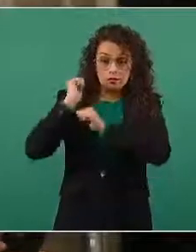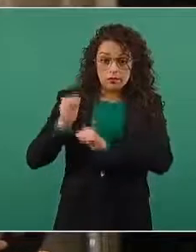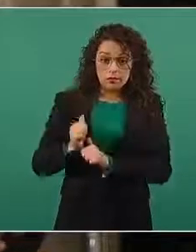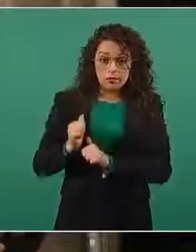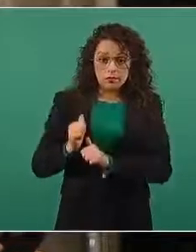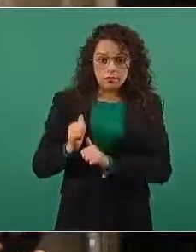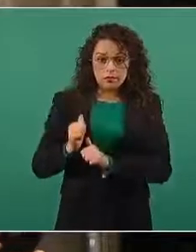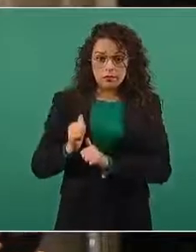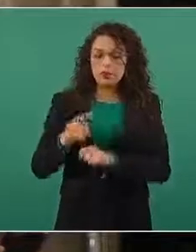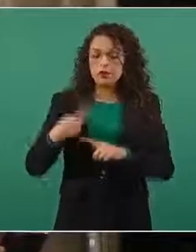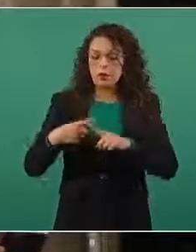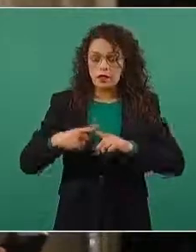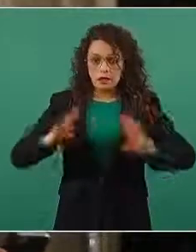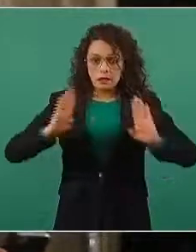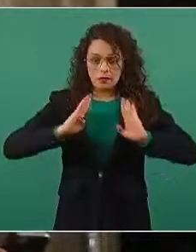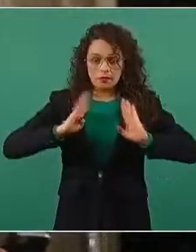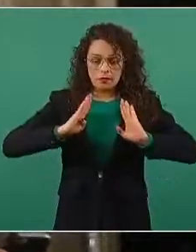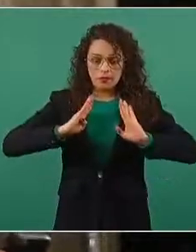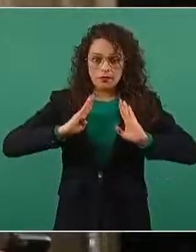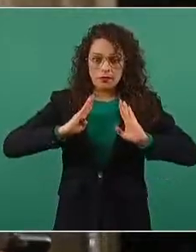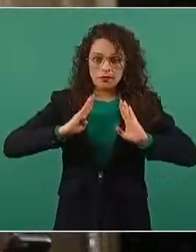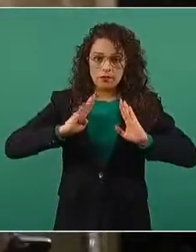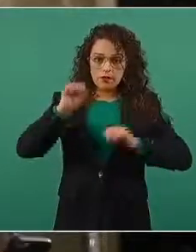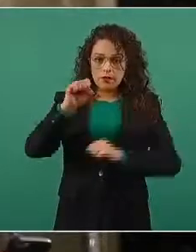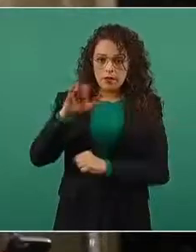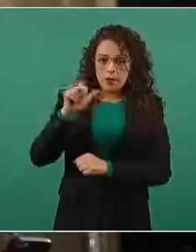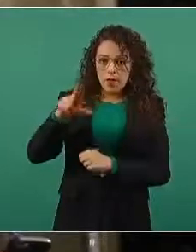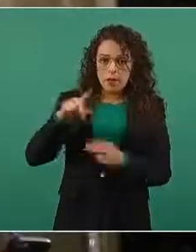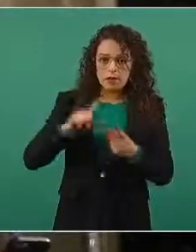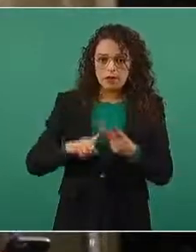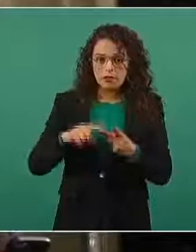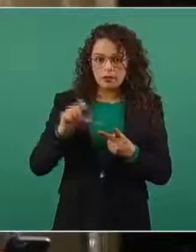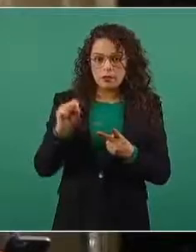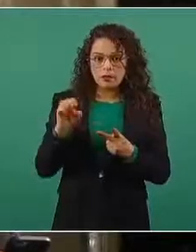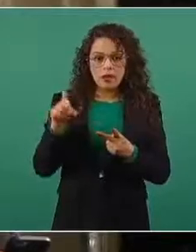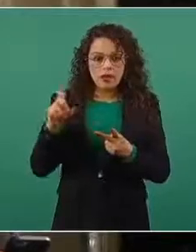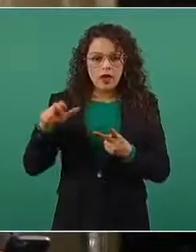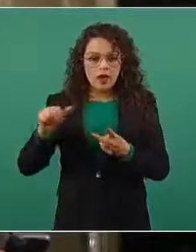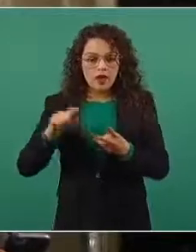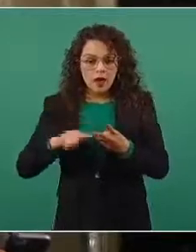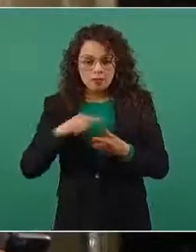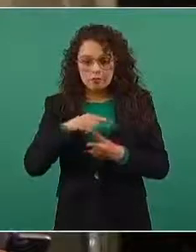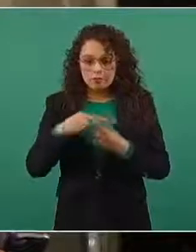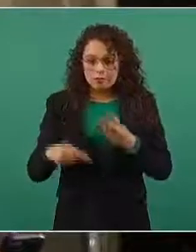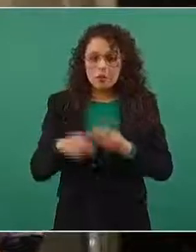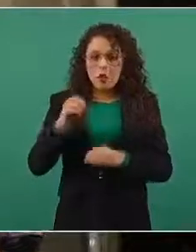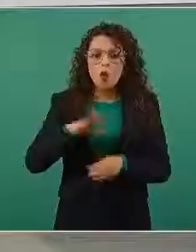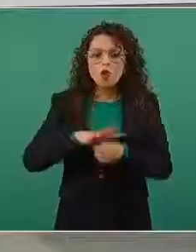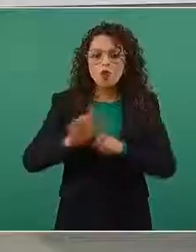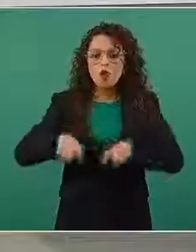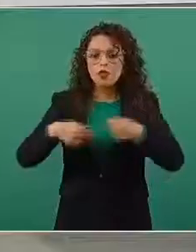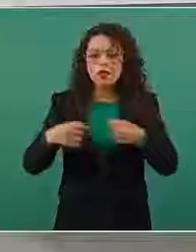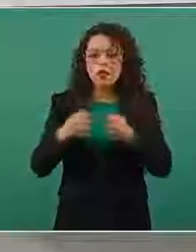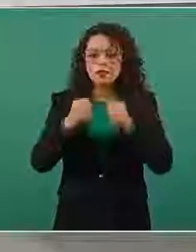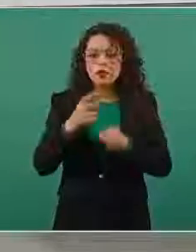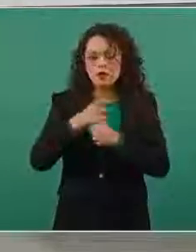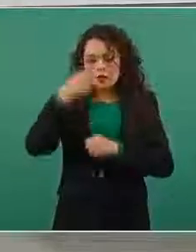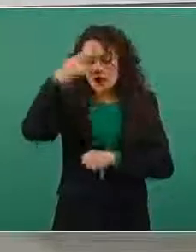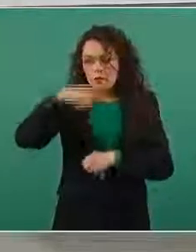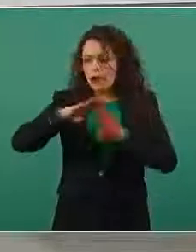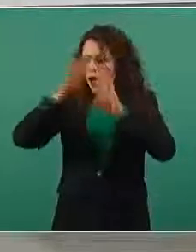el Ejército, la Marina y la Guardia Nacional? ¿O qué estrategia es la que tiene su gobierno para garantizar la seguridad de los comicios? Mire,